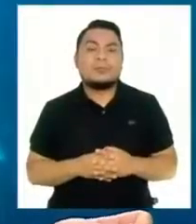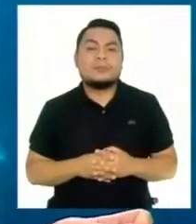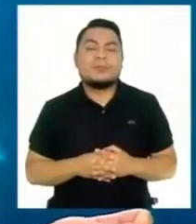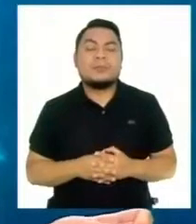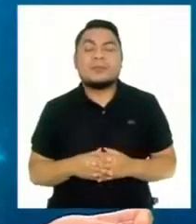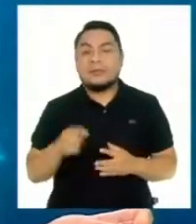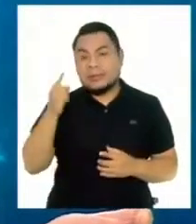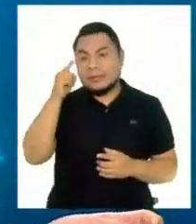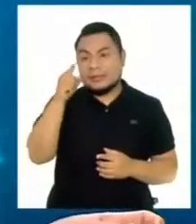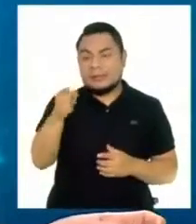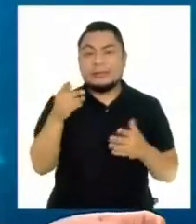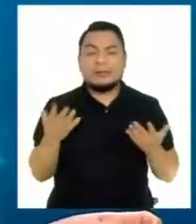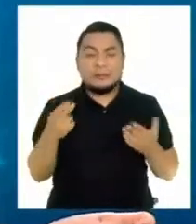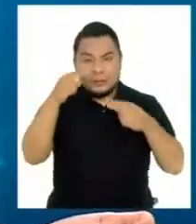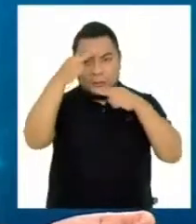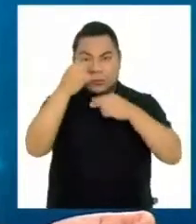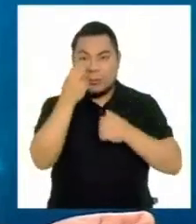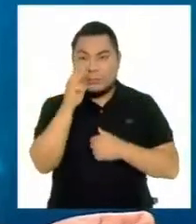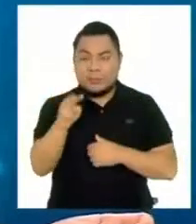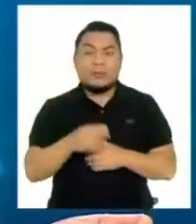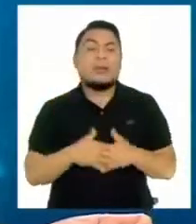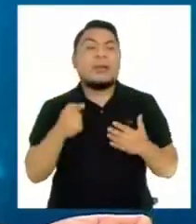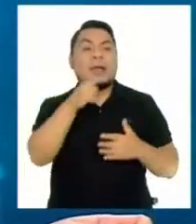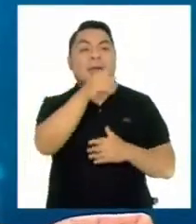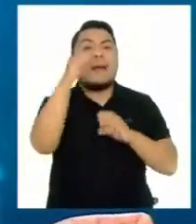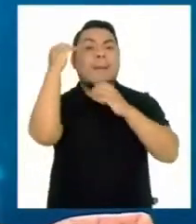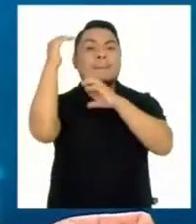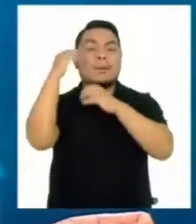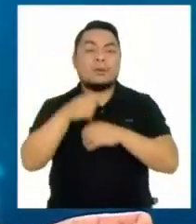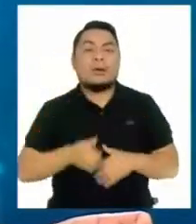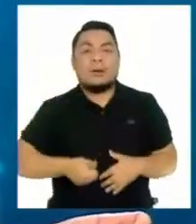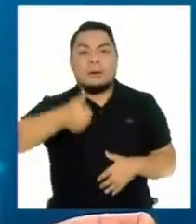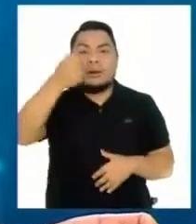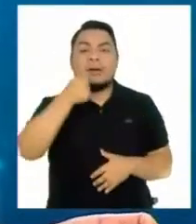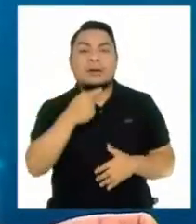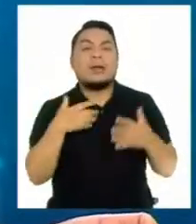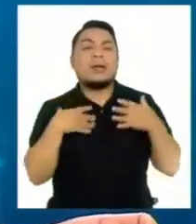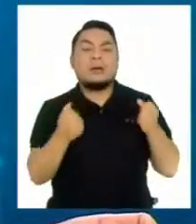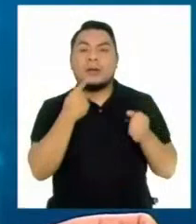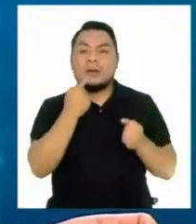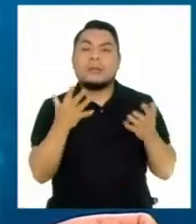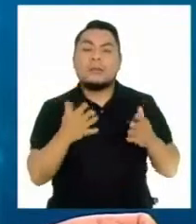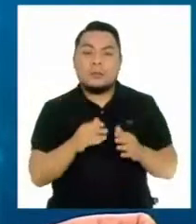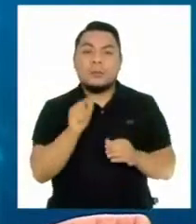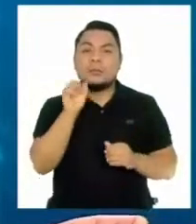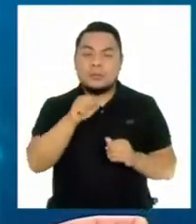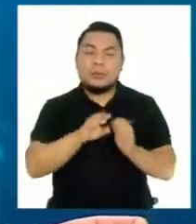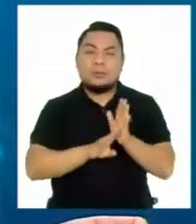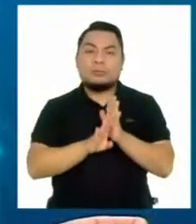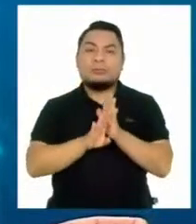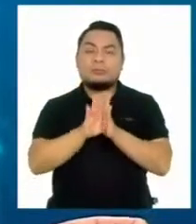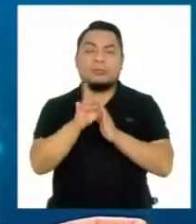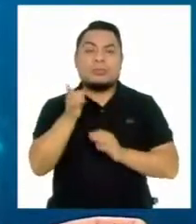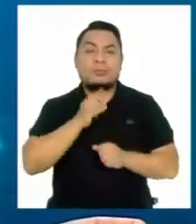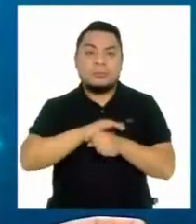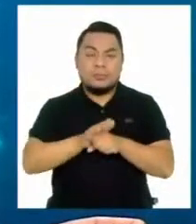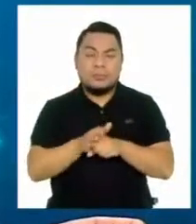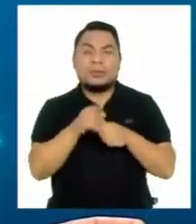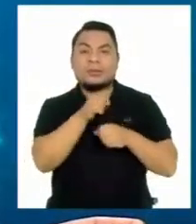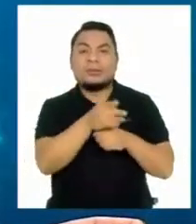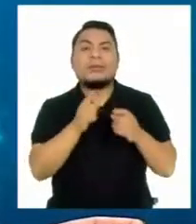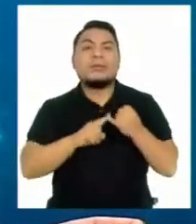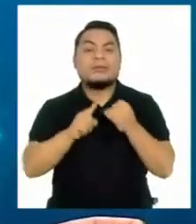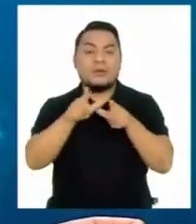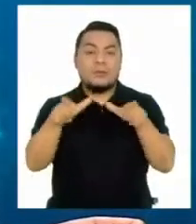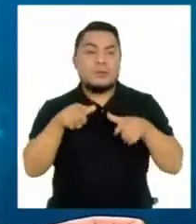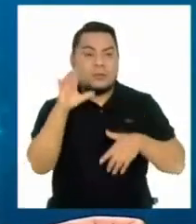Y a propósito de la nota que acabamos de ver, en Piura, las autoridades de salud reportaron un aumento de contagios por la COVID-19 en